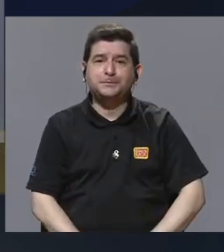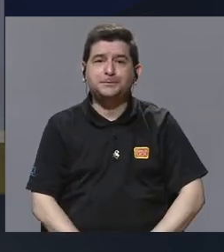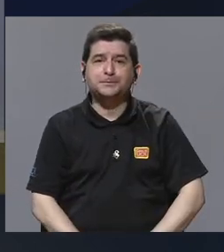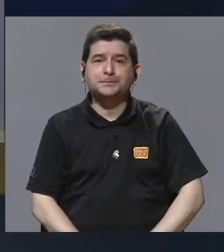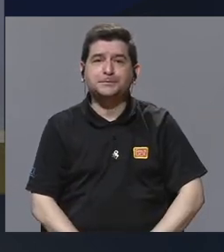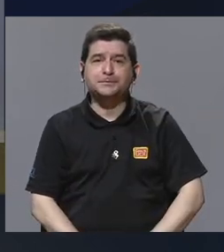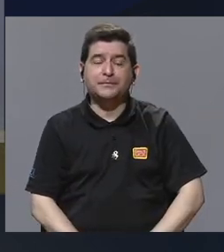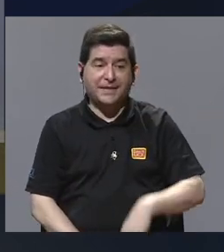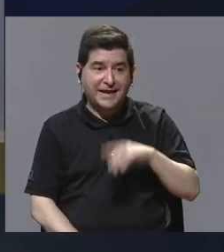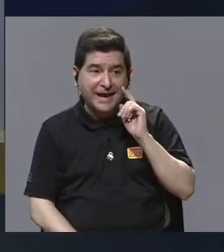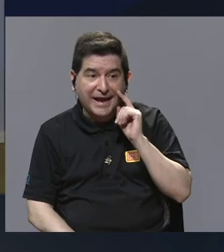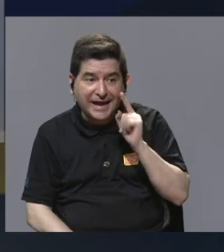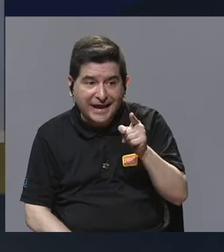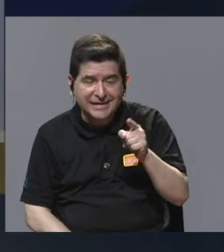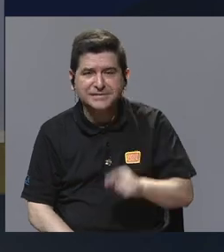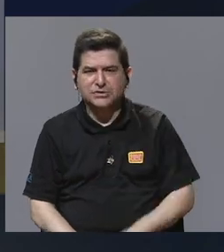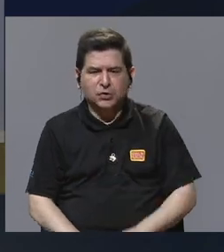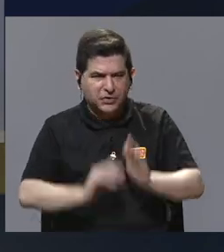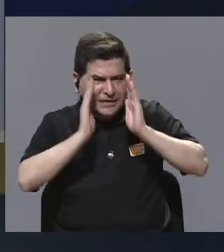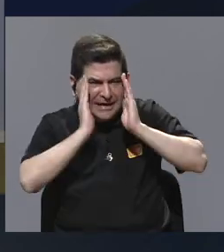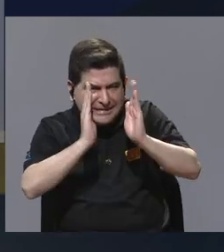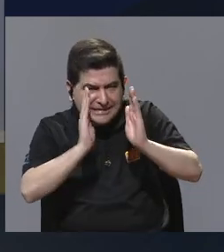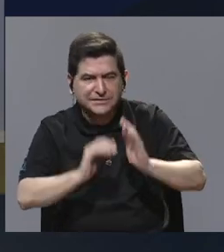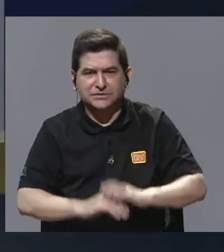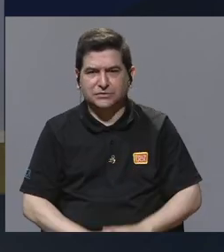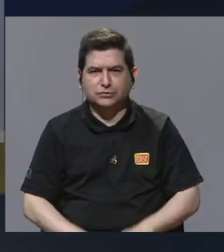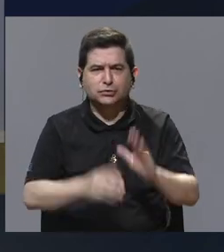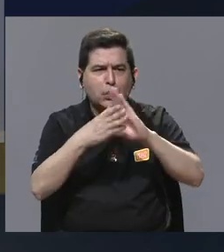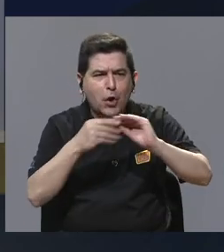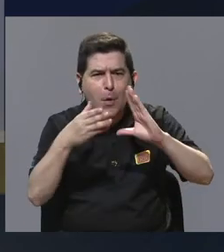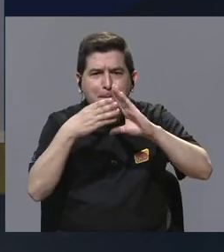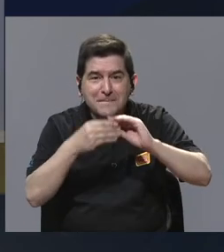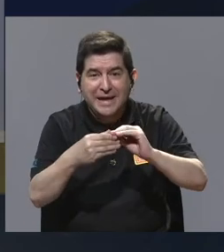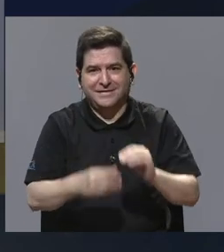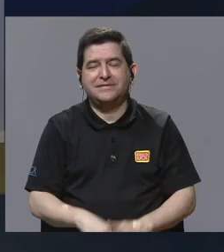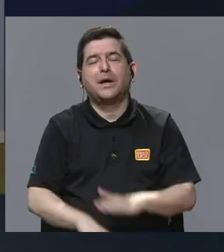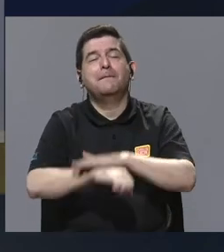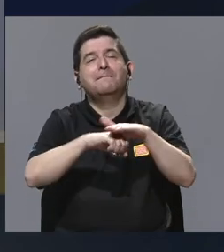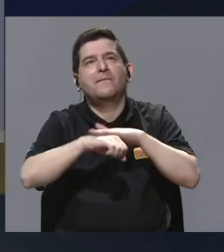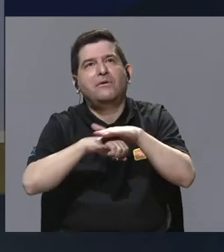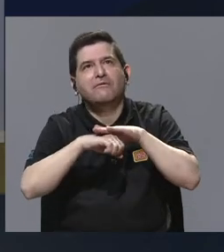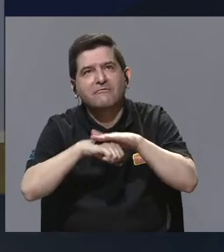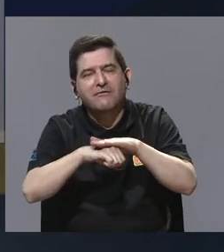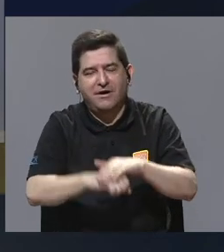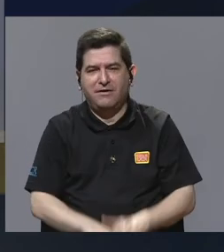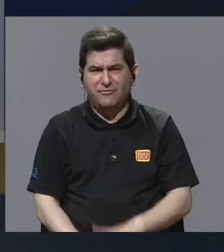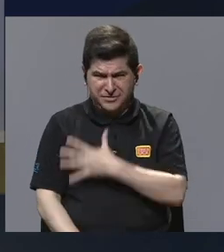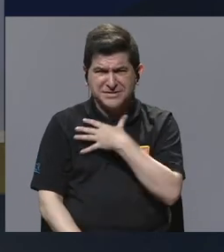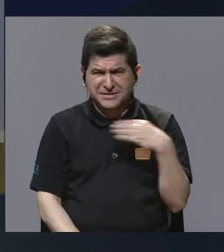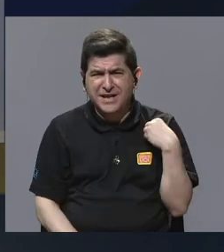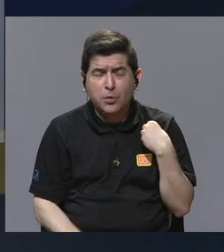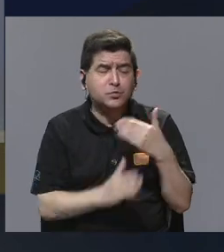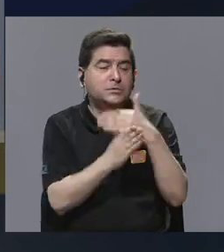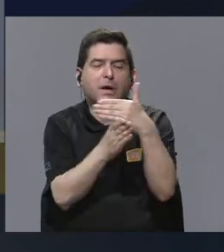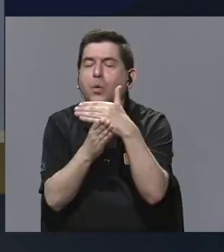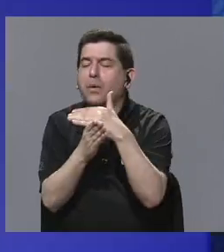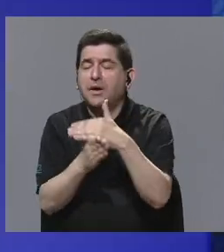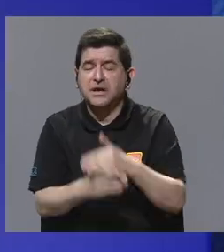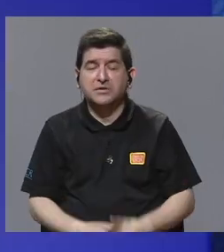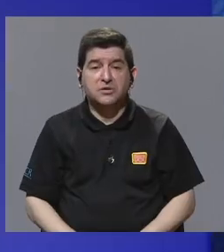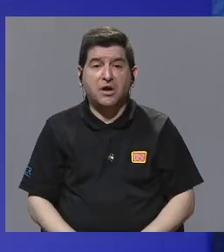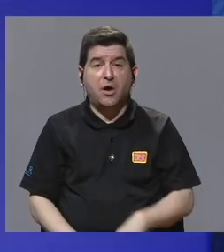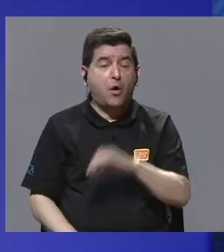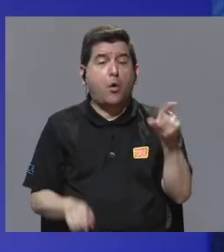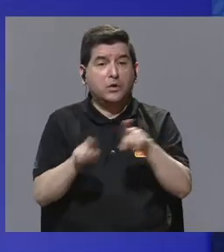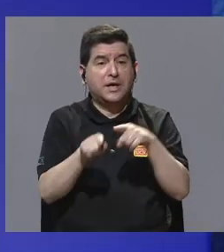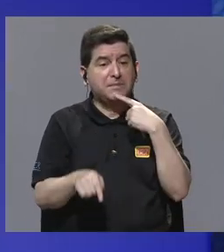Entonces, eso, como véanlo. Coméntenlo. Coméntenlo, por favor. Si les gusta, compártanlo y